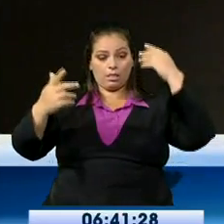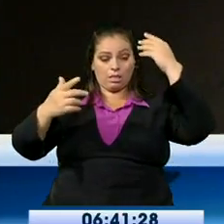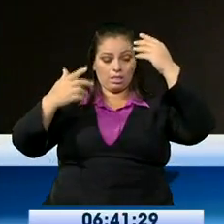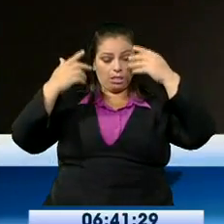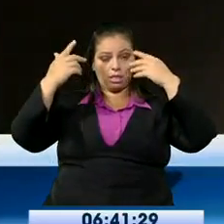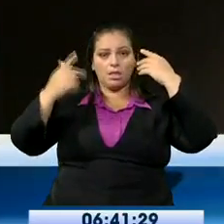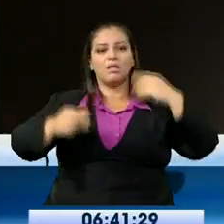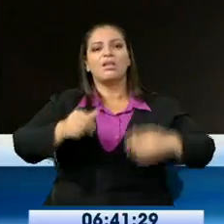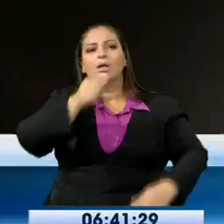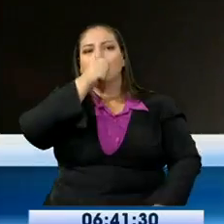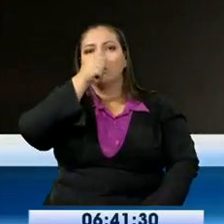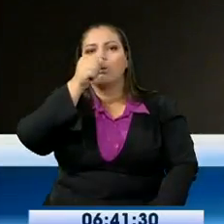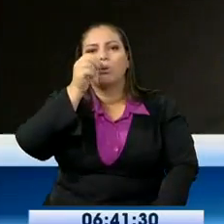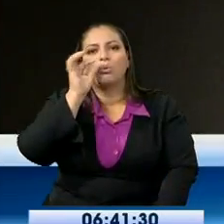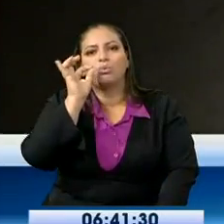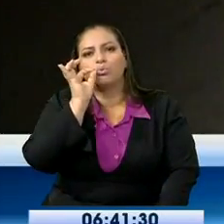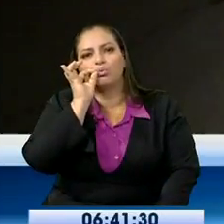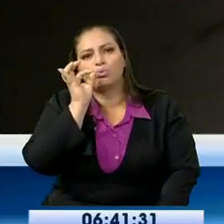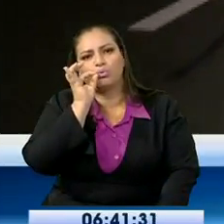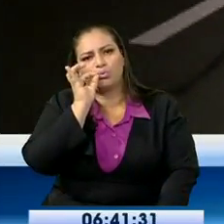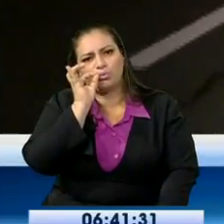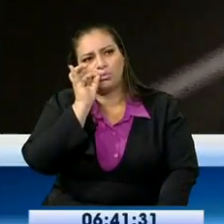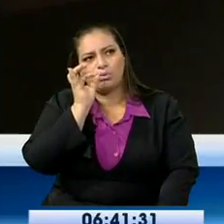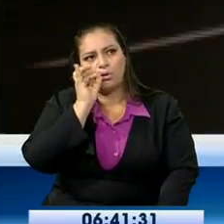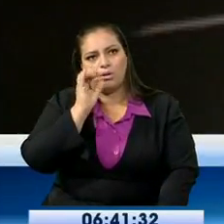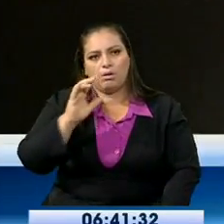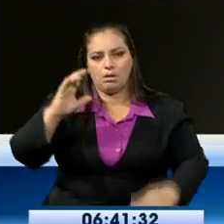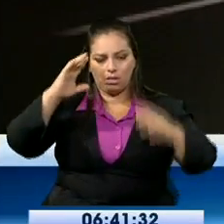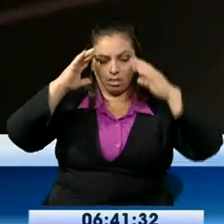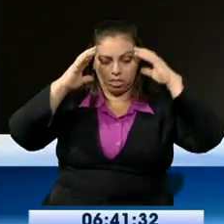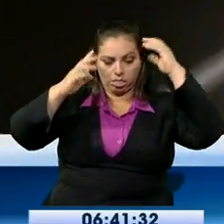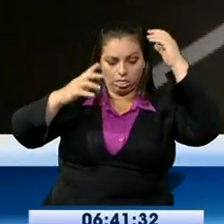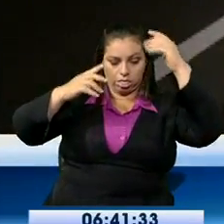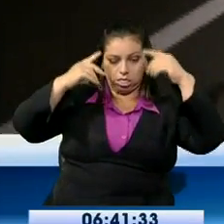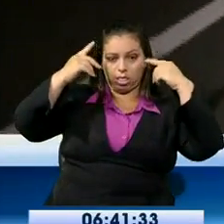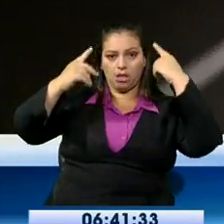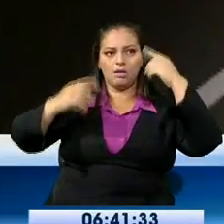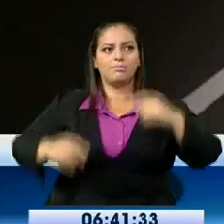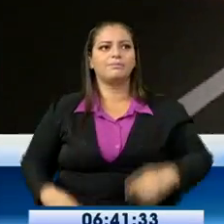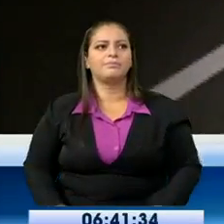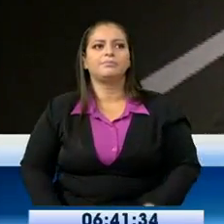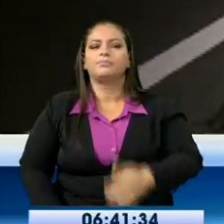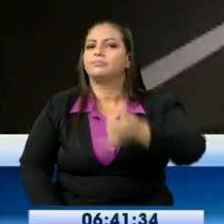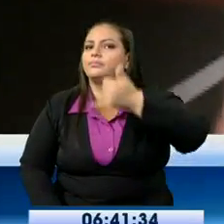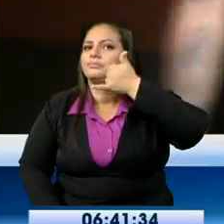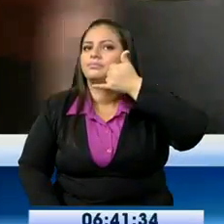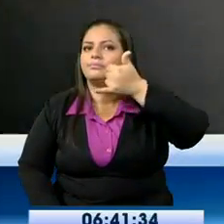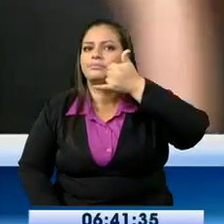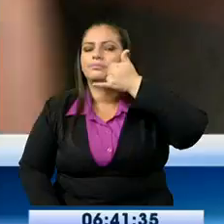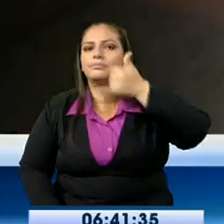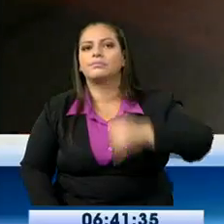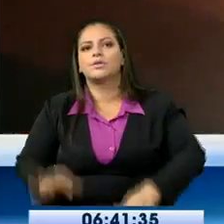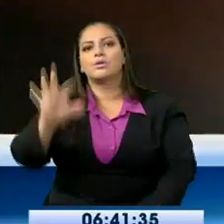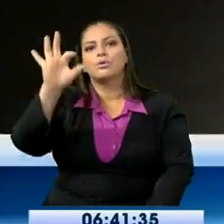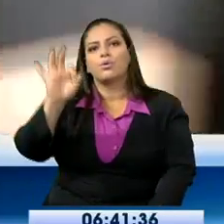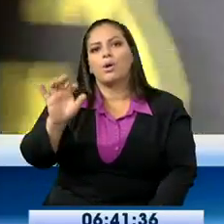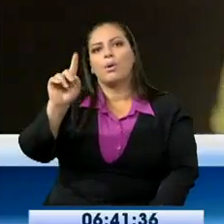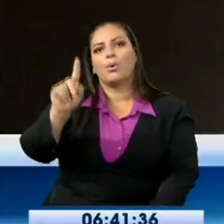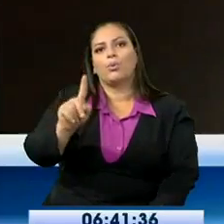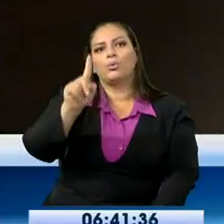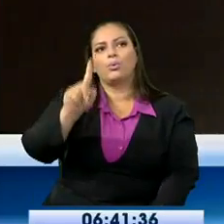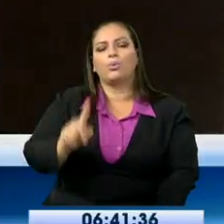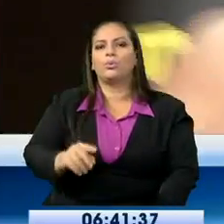Se llamó al ECU 911, enviaron una unidad policial cuyos agentes tomaron